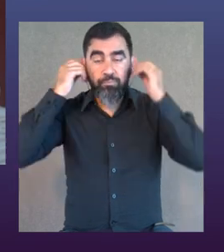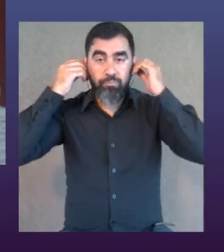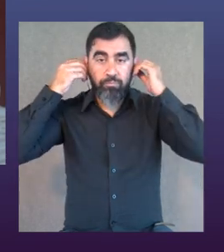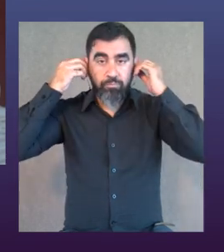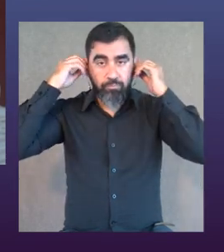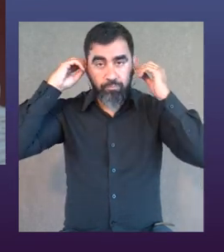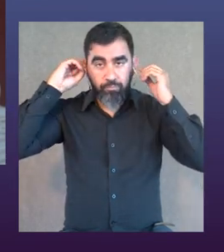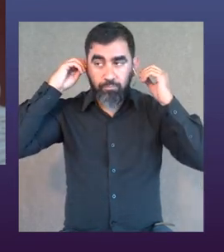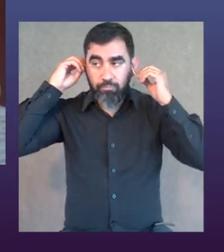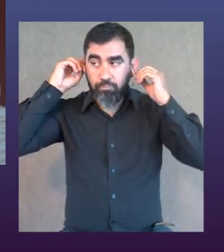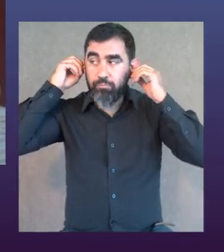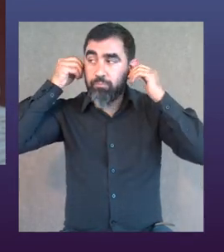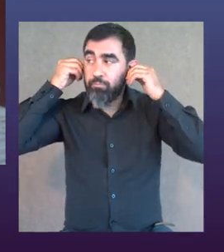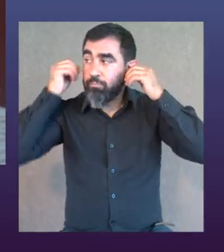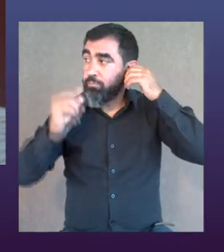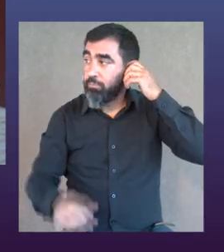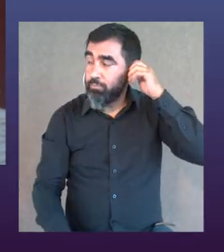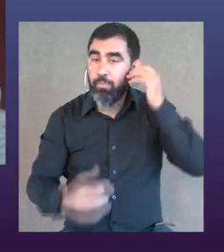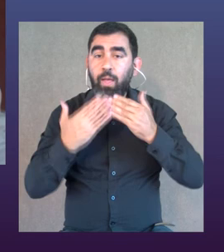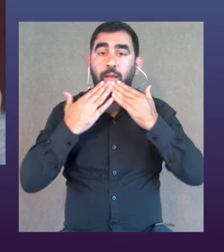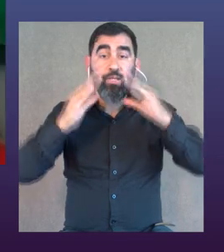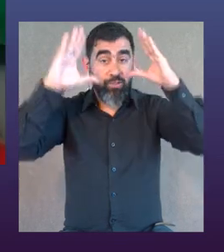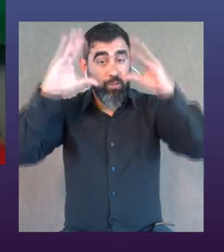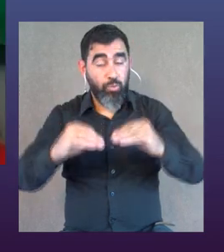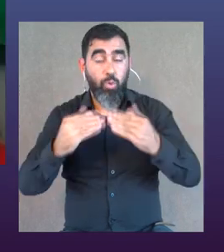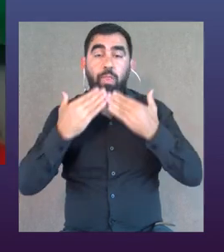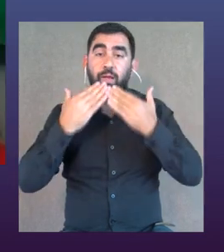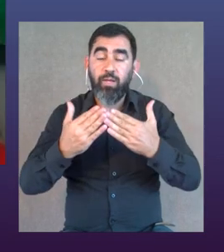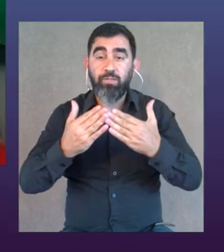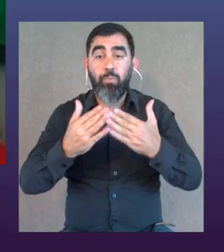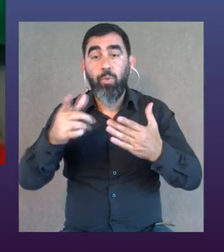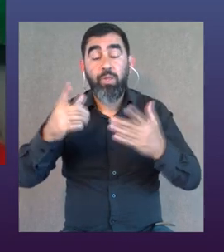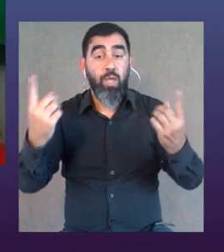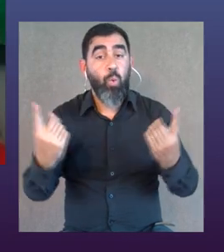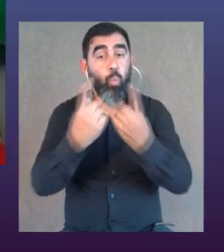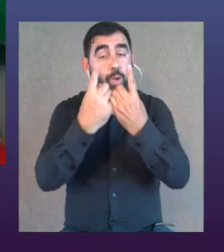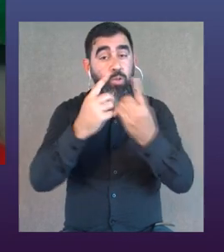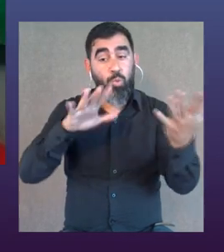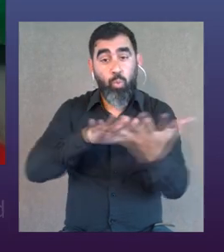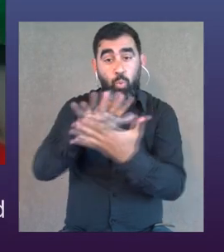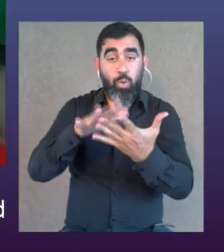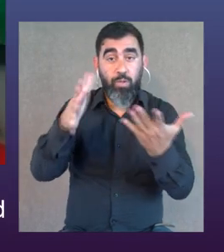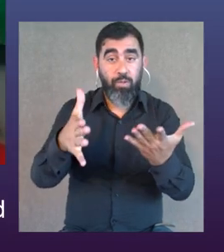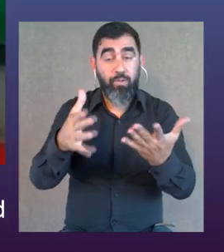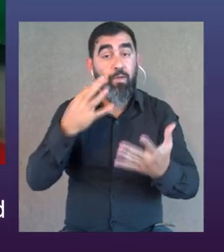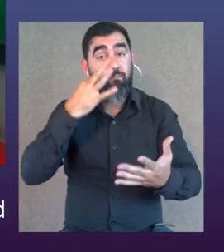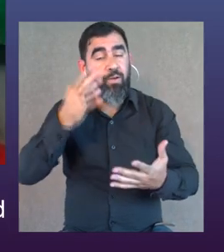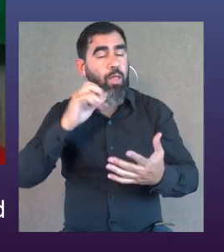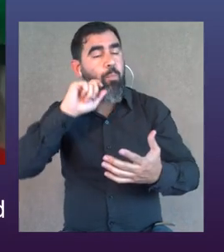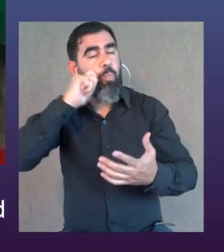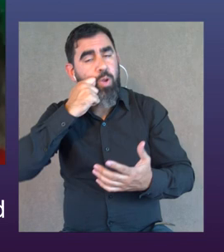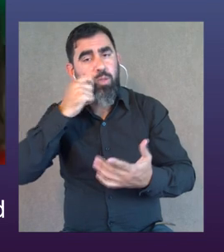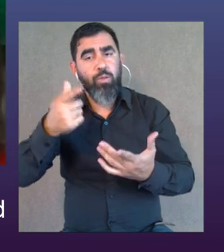en el todo bueno muchísimas gracias a todas muchas gracias por este encuentro por este espacio